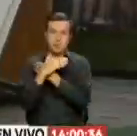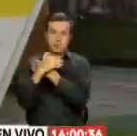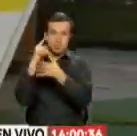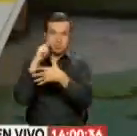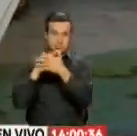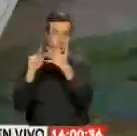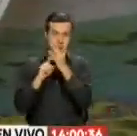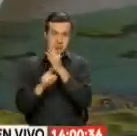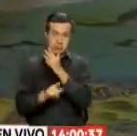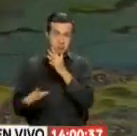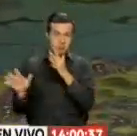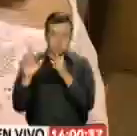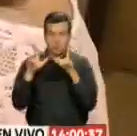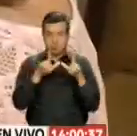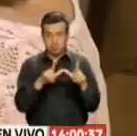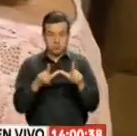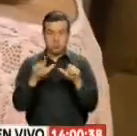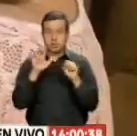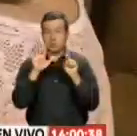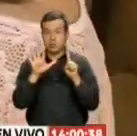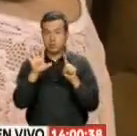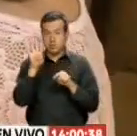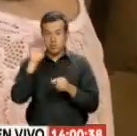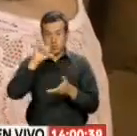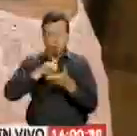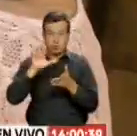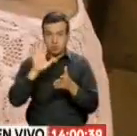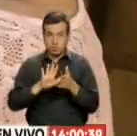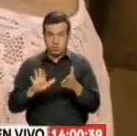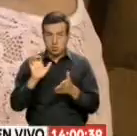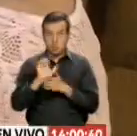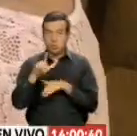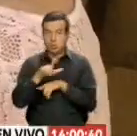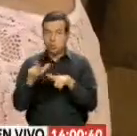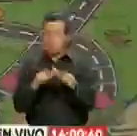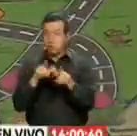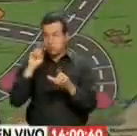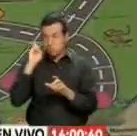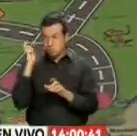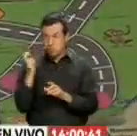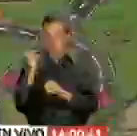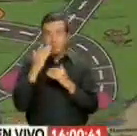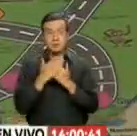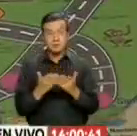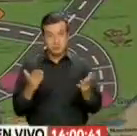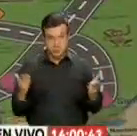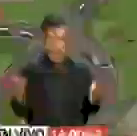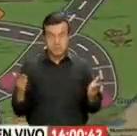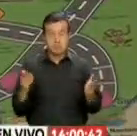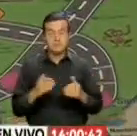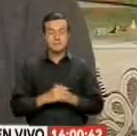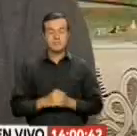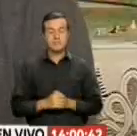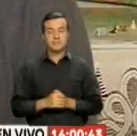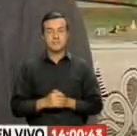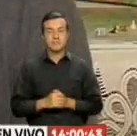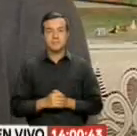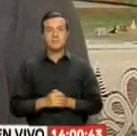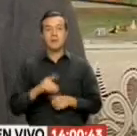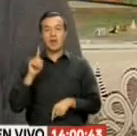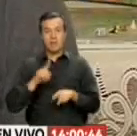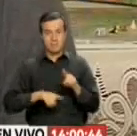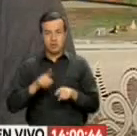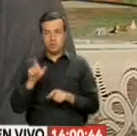Y en las cartillas Constan 64 ciudades Del país Con lugares turísticos Conocidos Y poco conocidos Varios